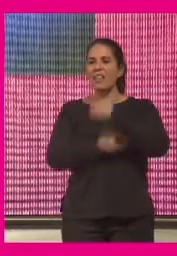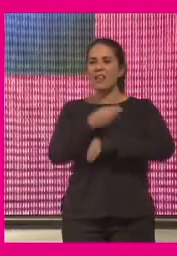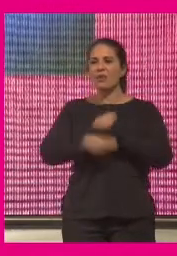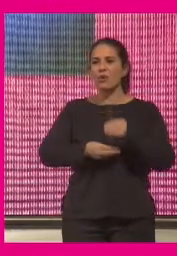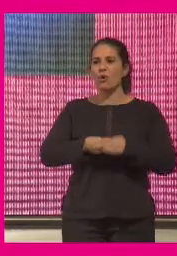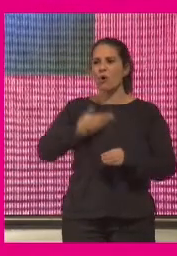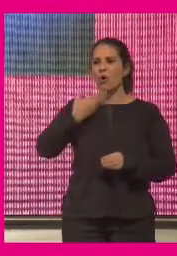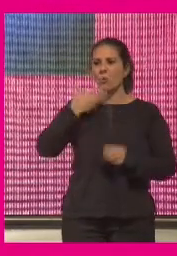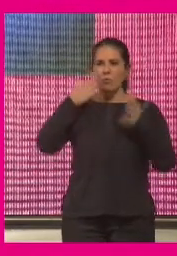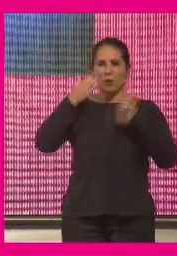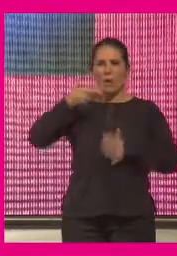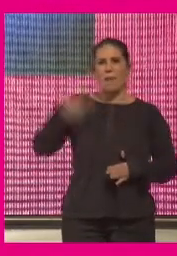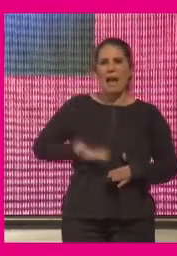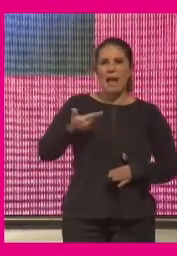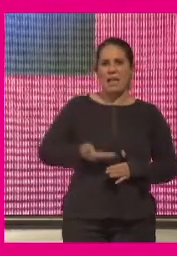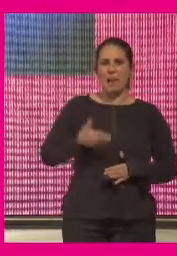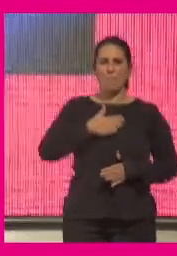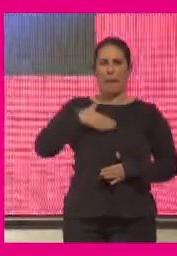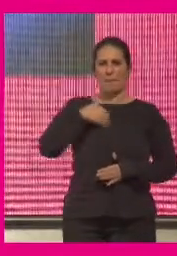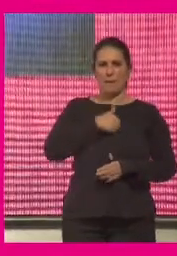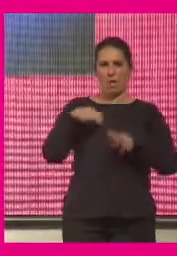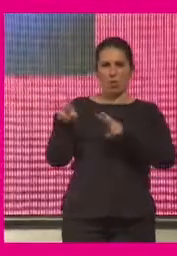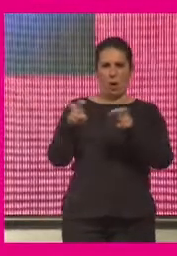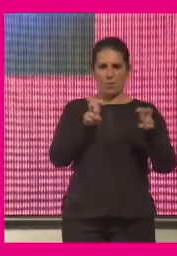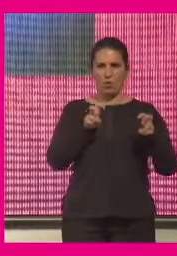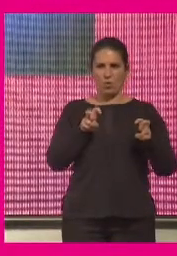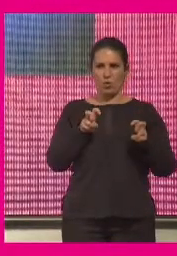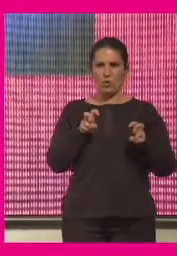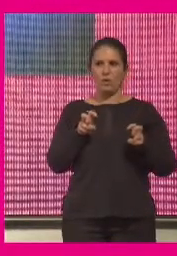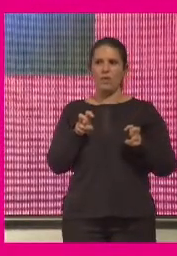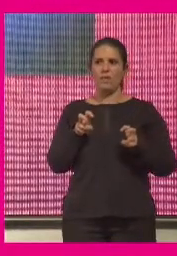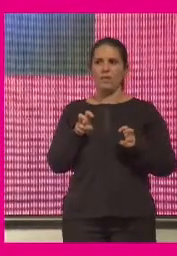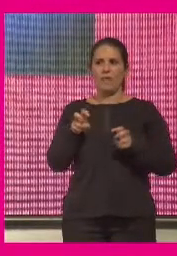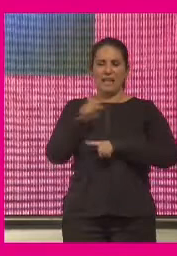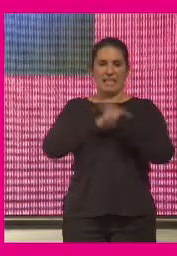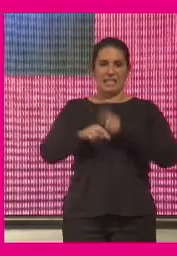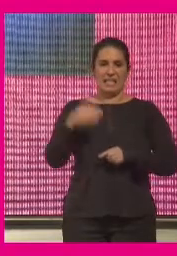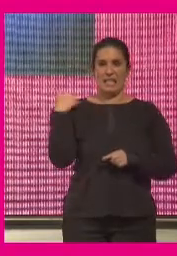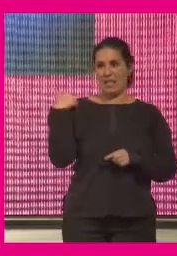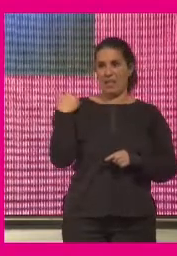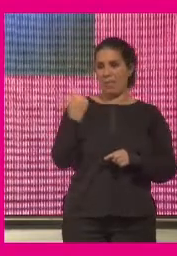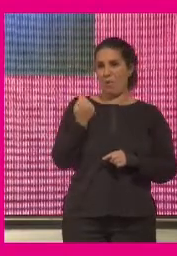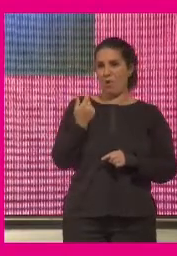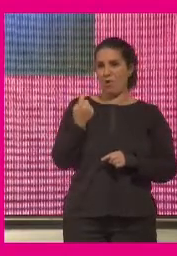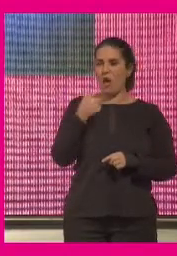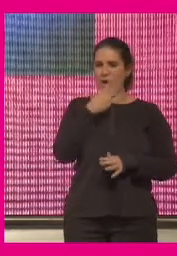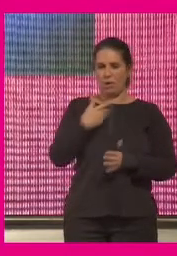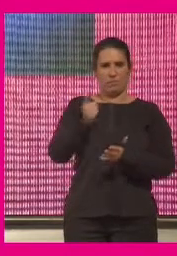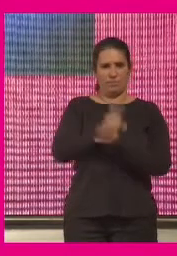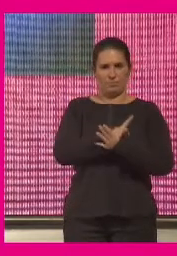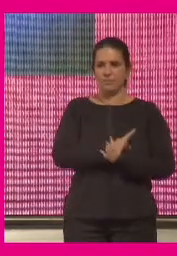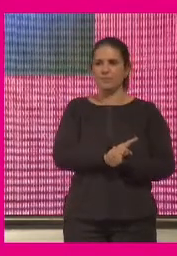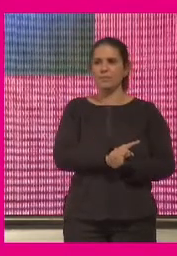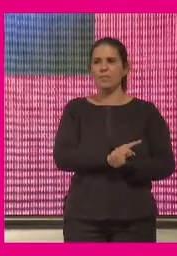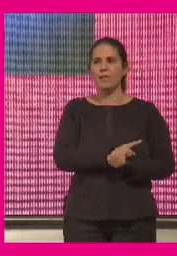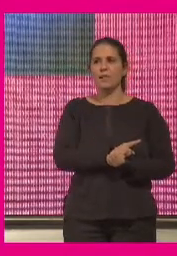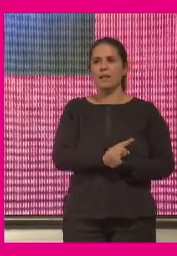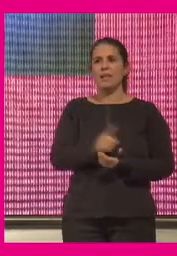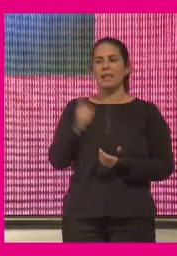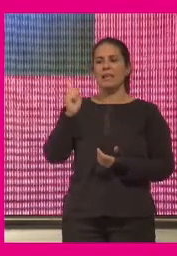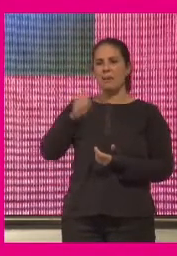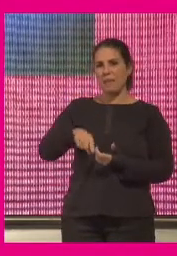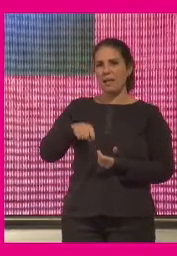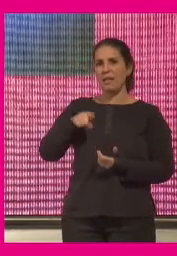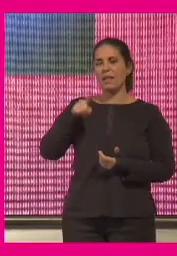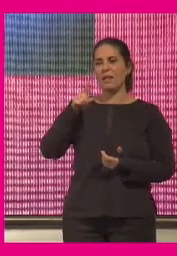valer ese papel de nuevos ámbitos de intermediación que han estado en crisis hasta hace dos días comenta Carma